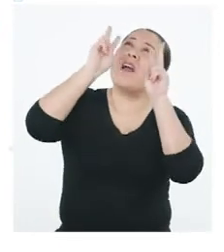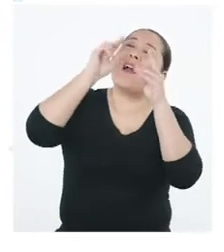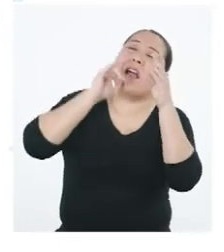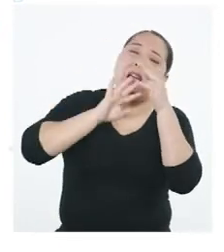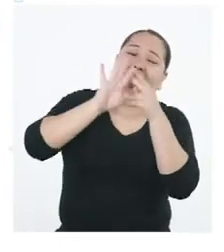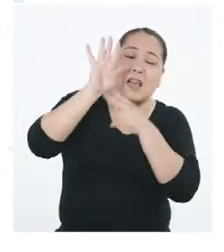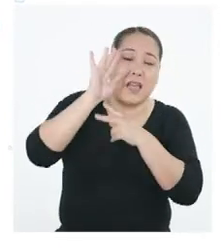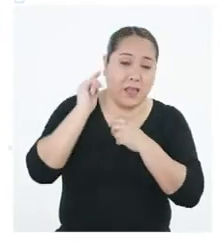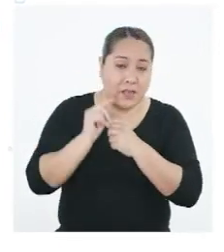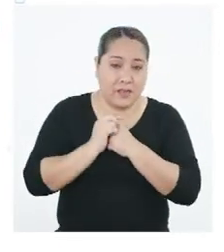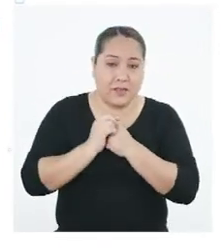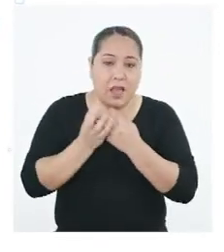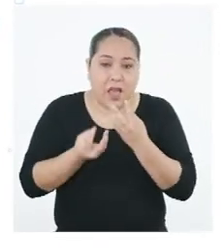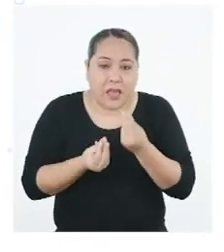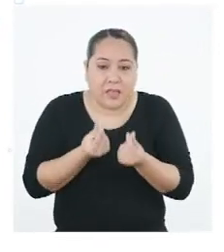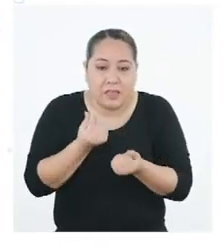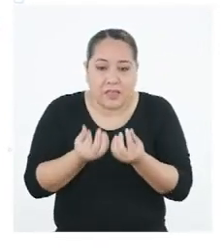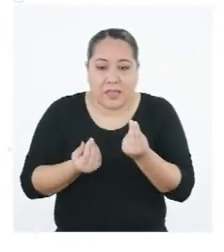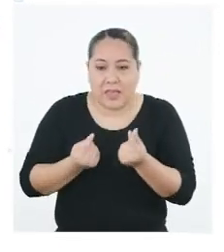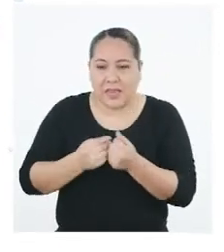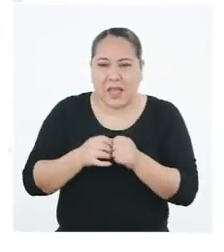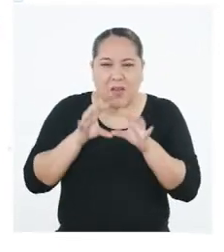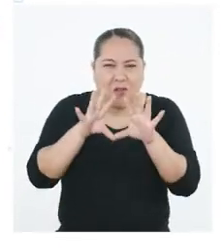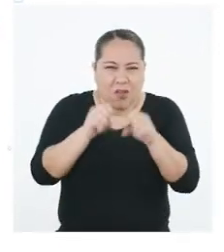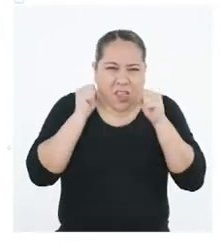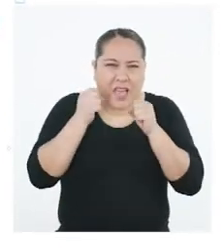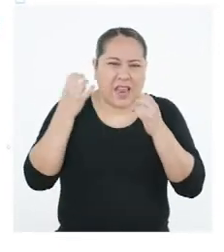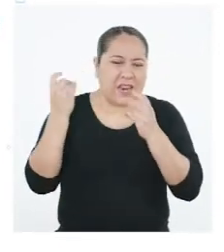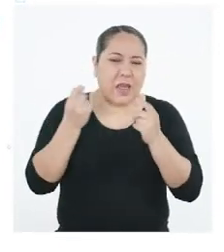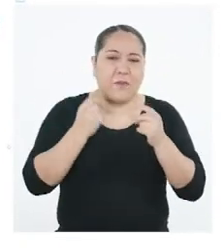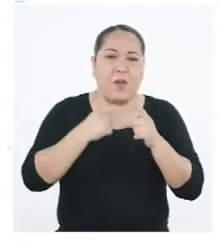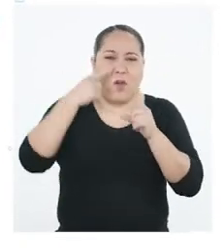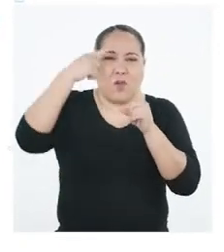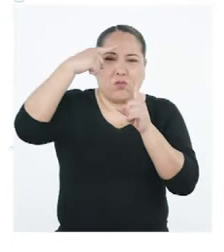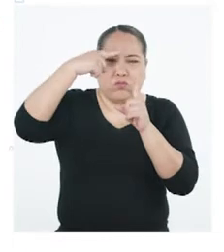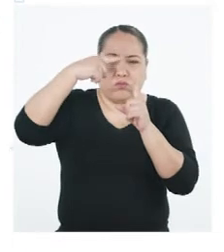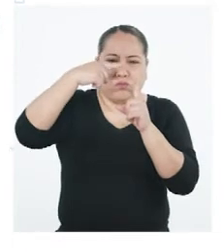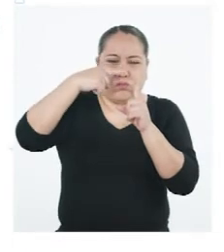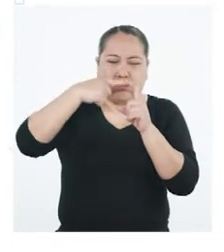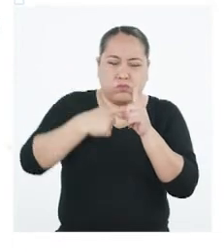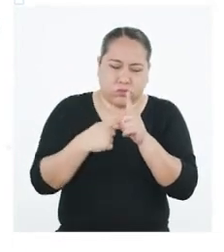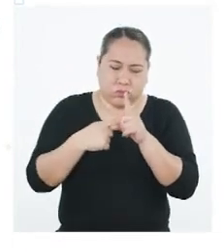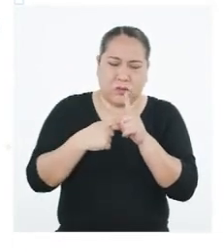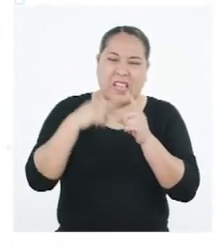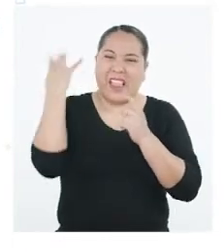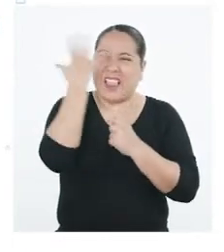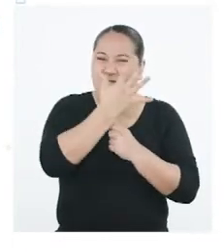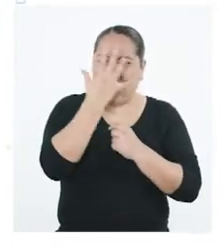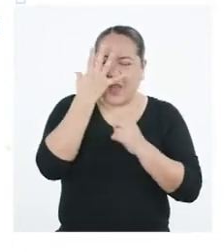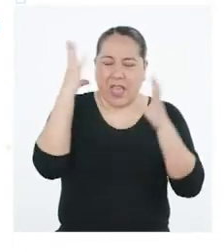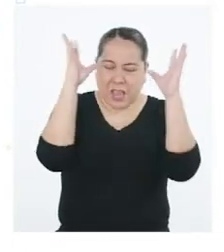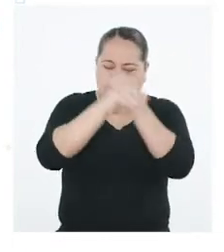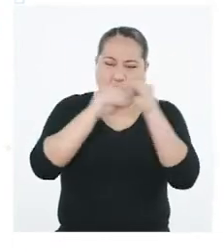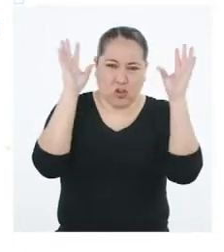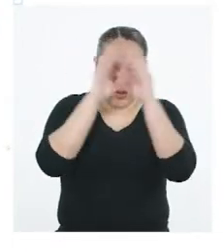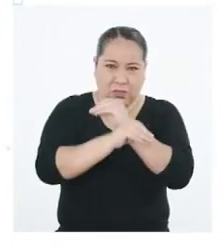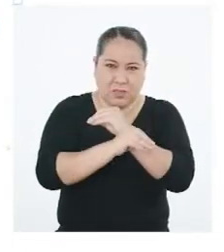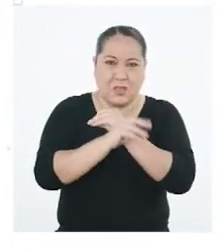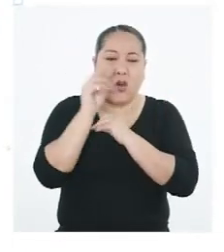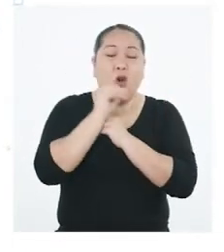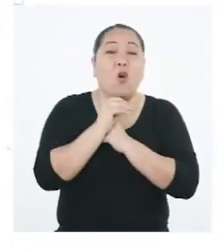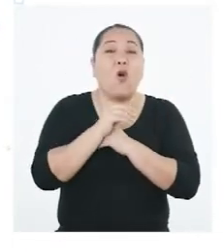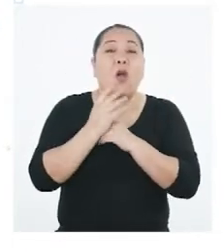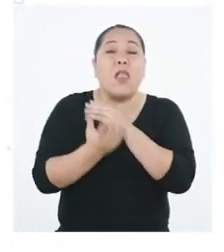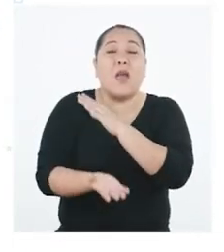entonces el suelo se enfría rápidamente. El frío es tal que en las noches o durante la madrugada